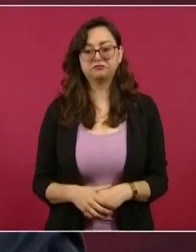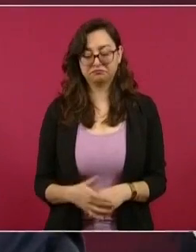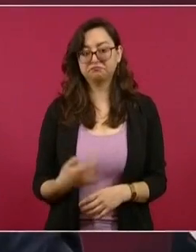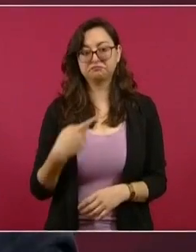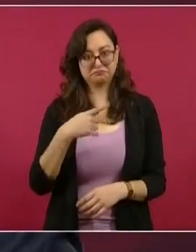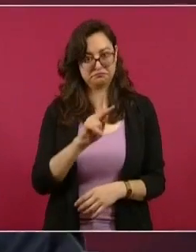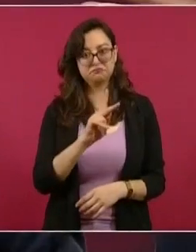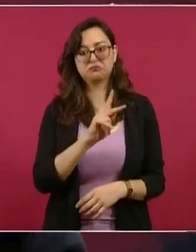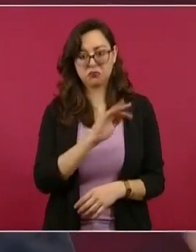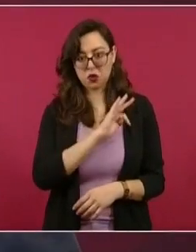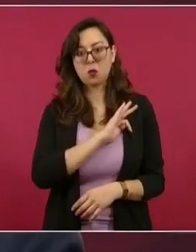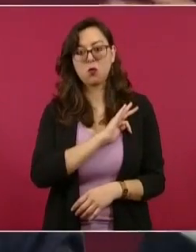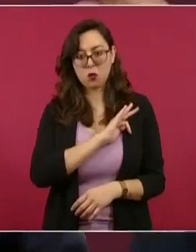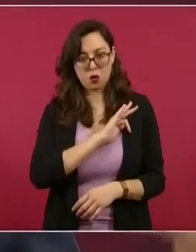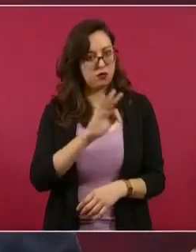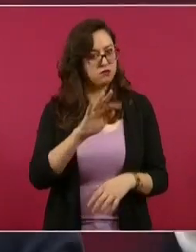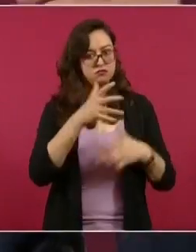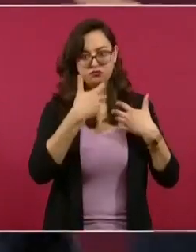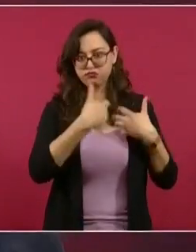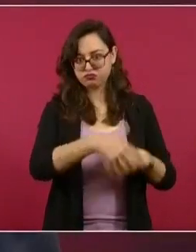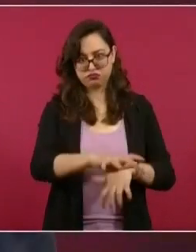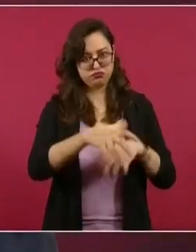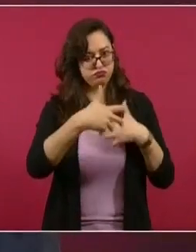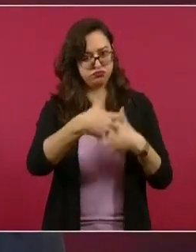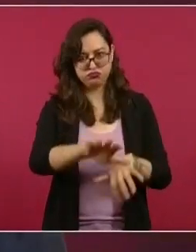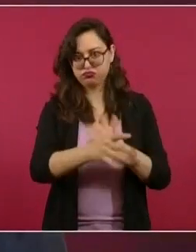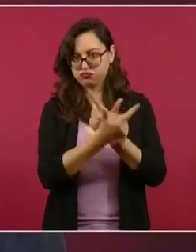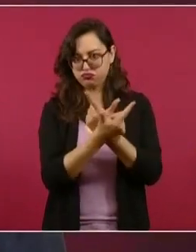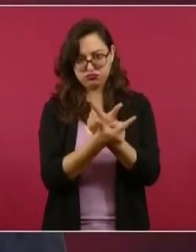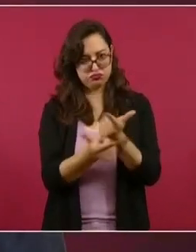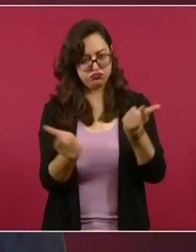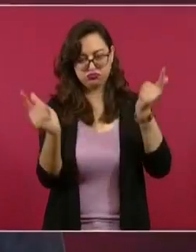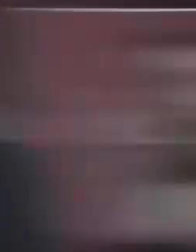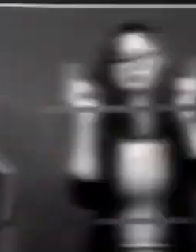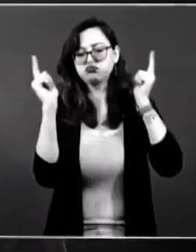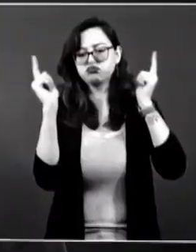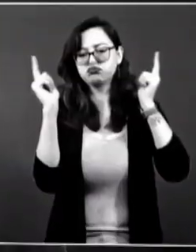en todo el país el derecho de manifestación.